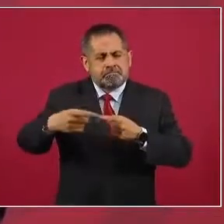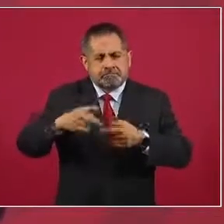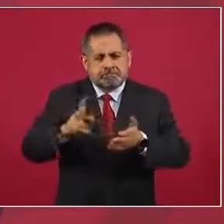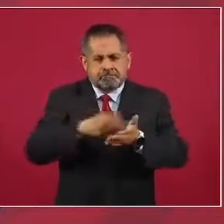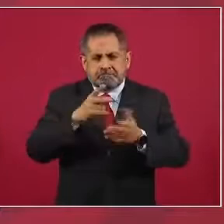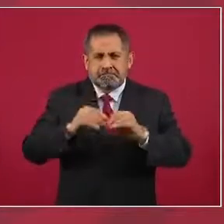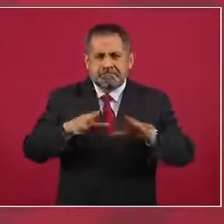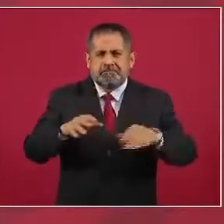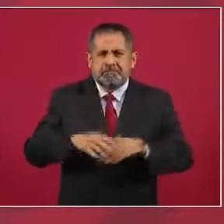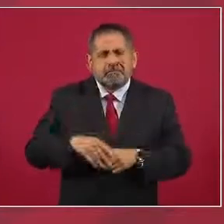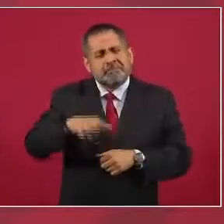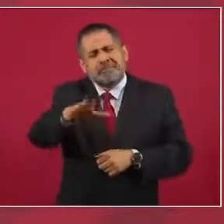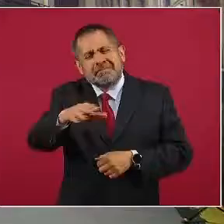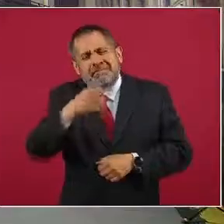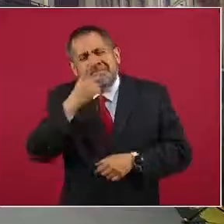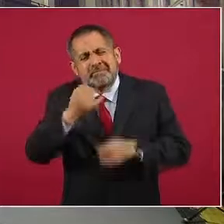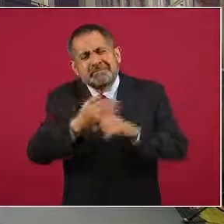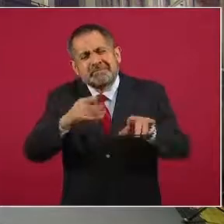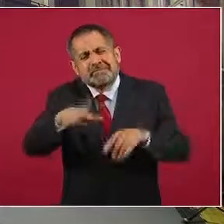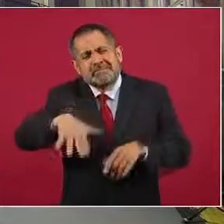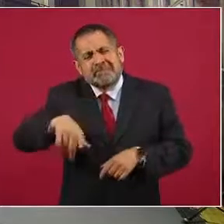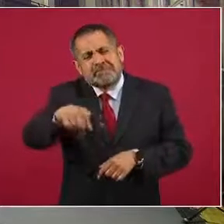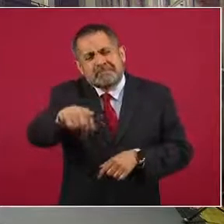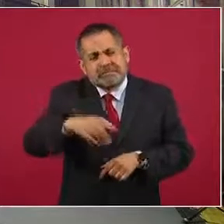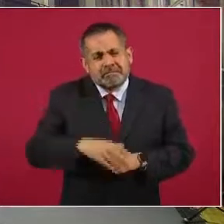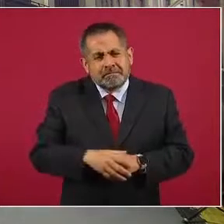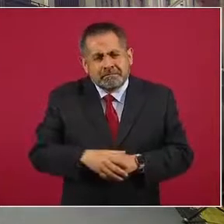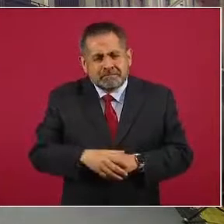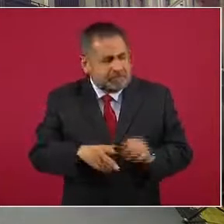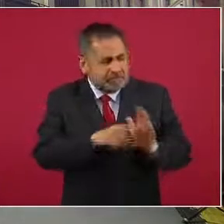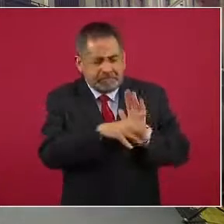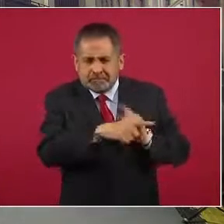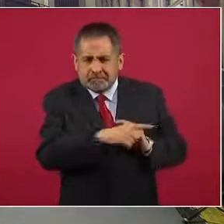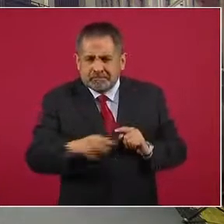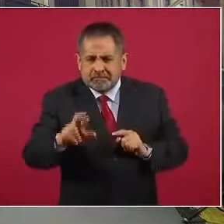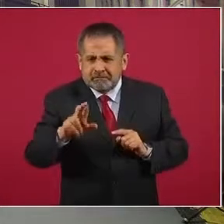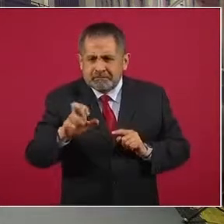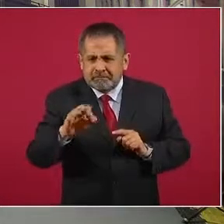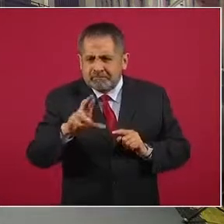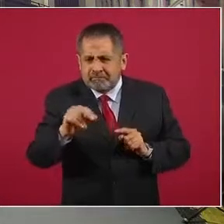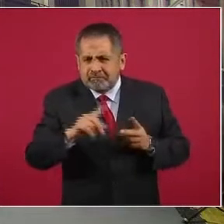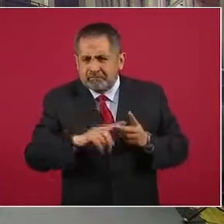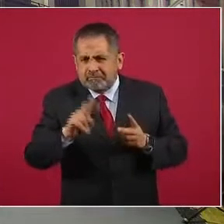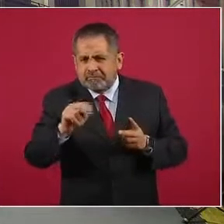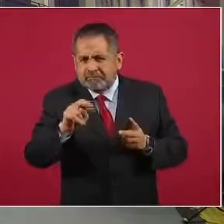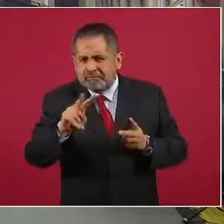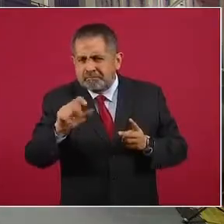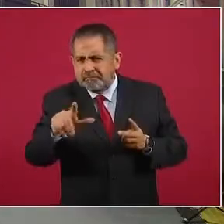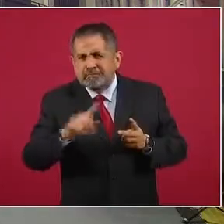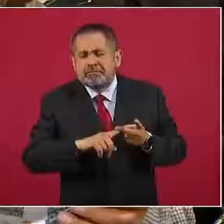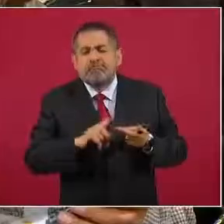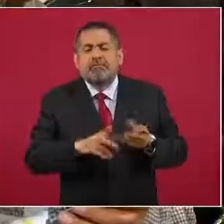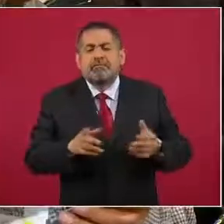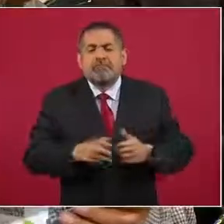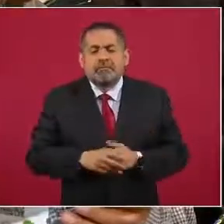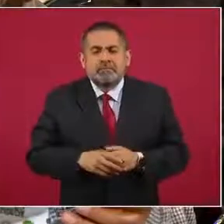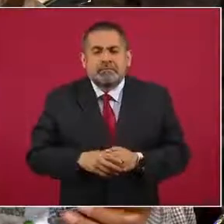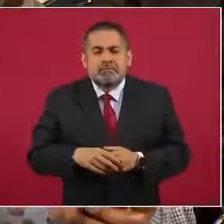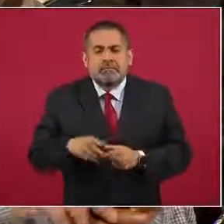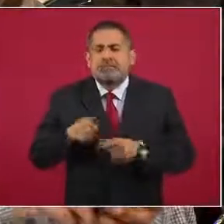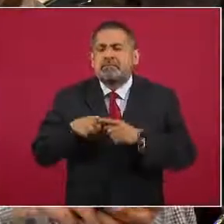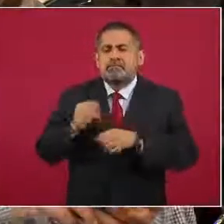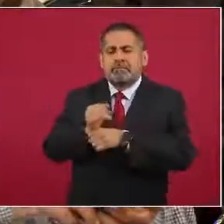¿Y en dónde salió esta información? ¿No será que fue en el Reforma, en lo universal? ¿Dónde? Fue una investigación